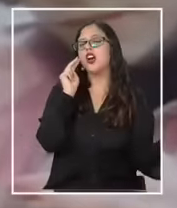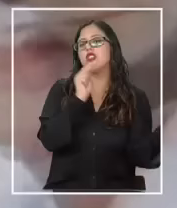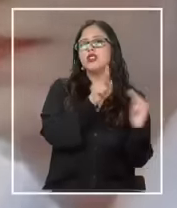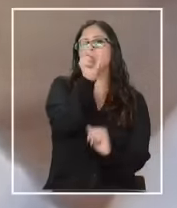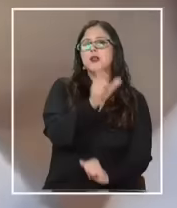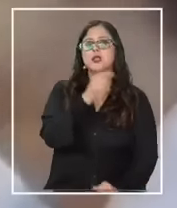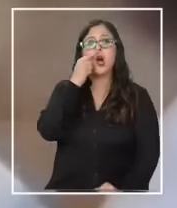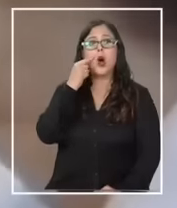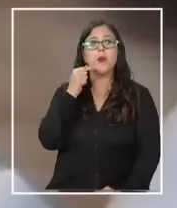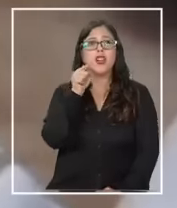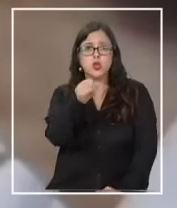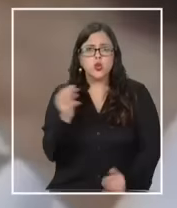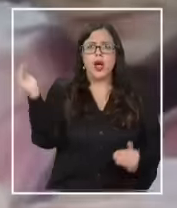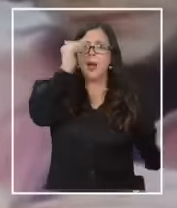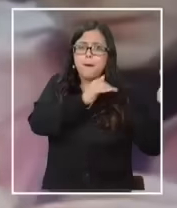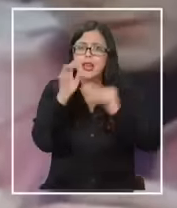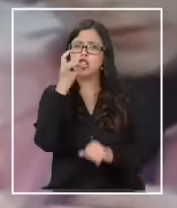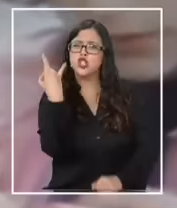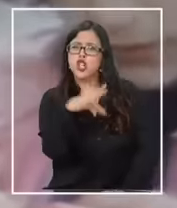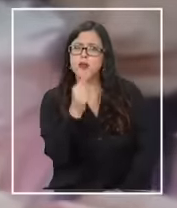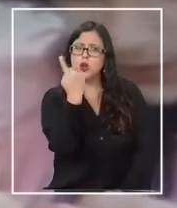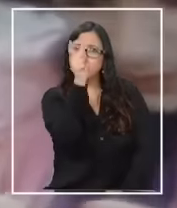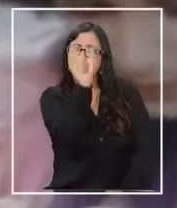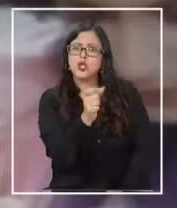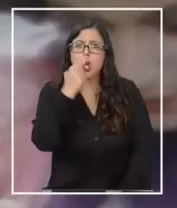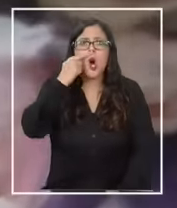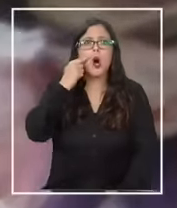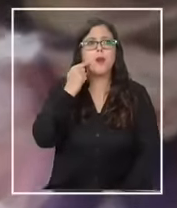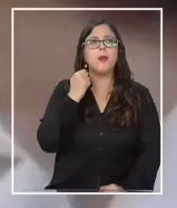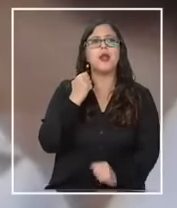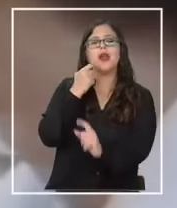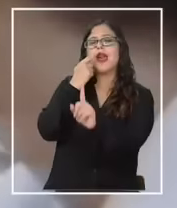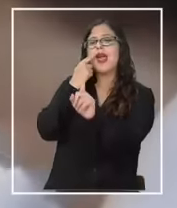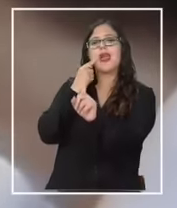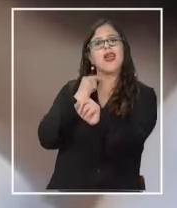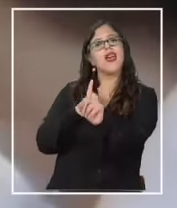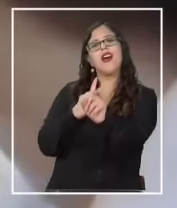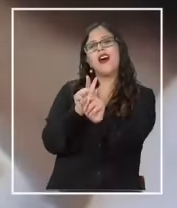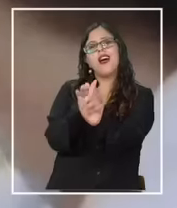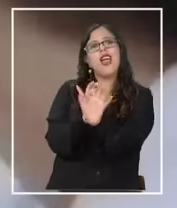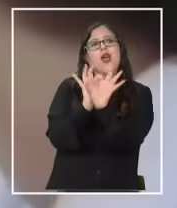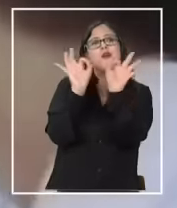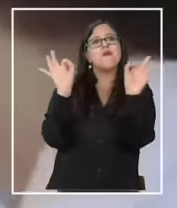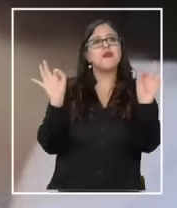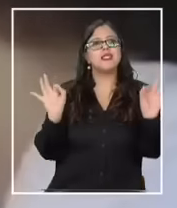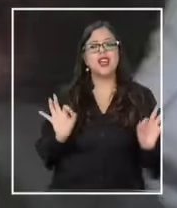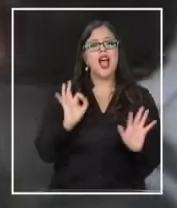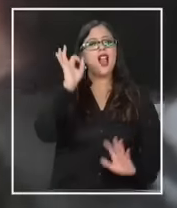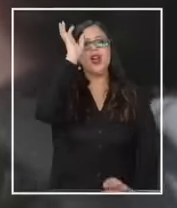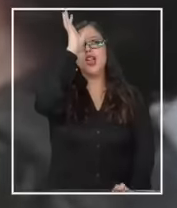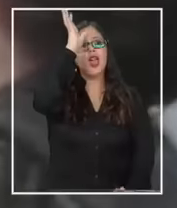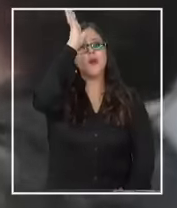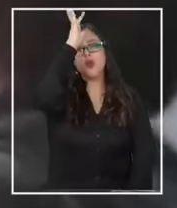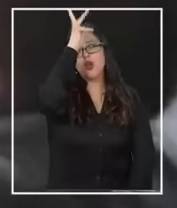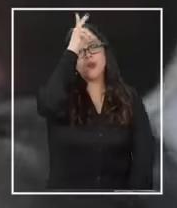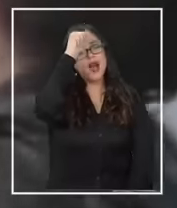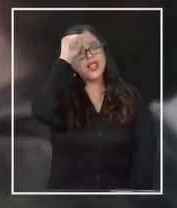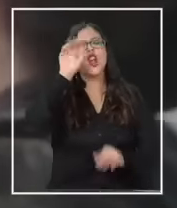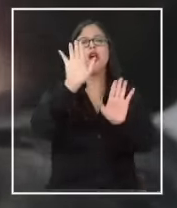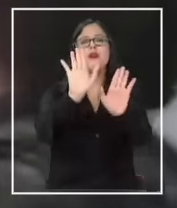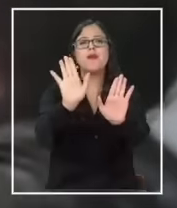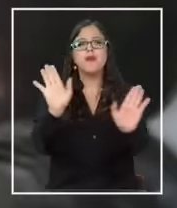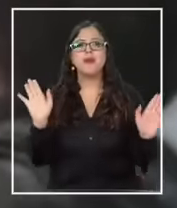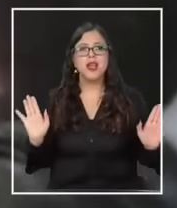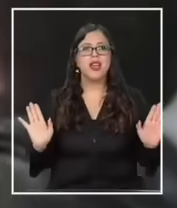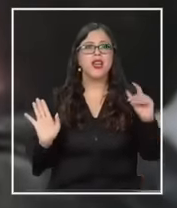¿fuiste a la playa solo por un muchacho? es que él es algo especial era muy romántico ¡hey! esperen